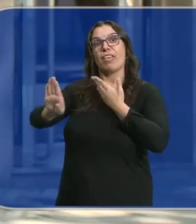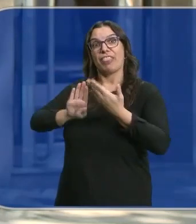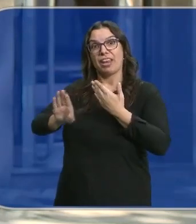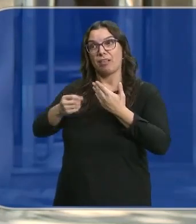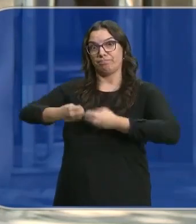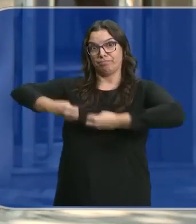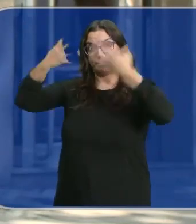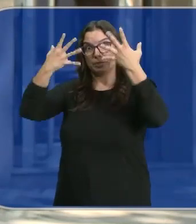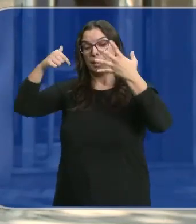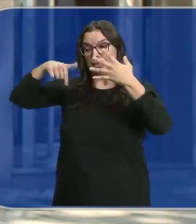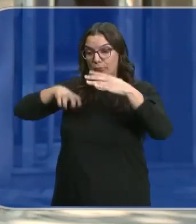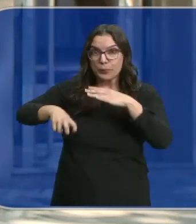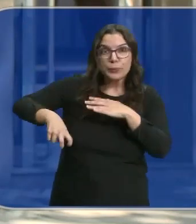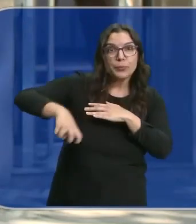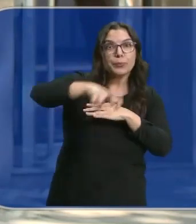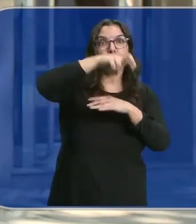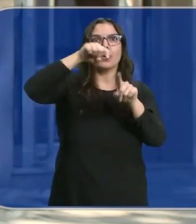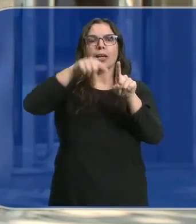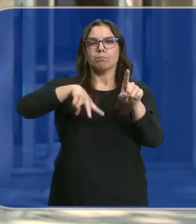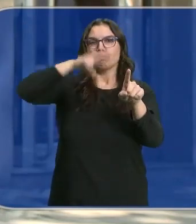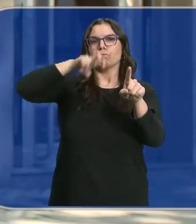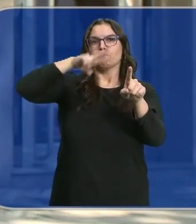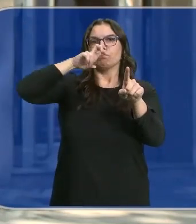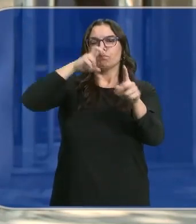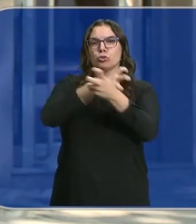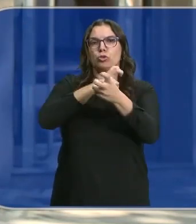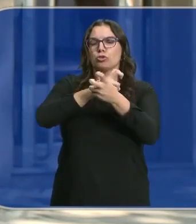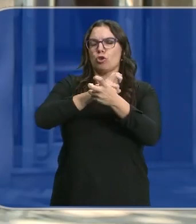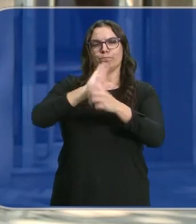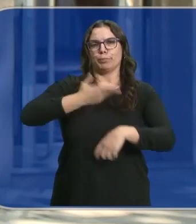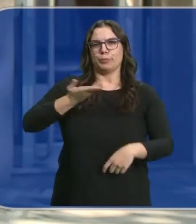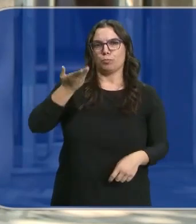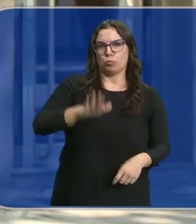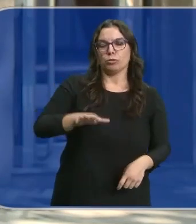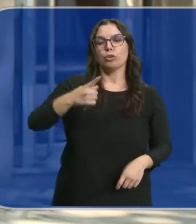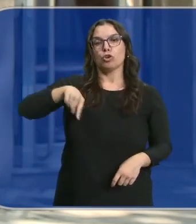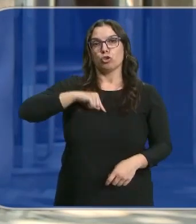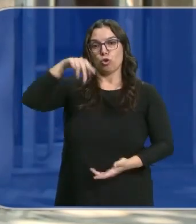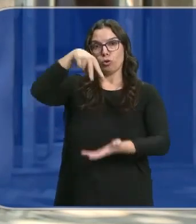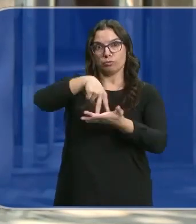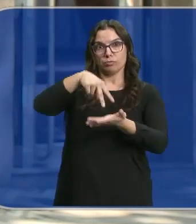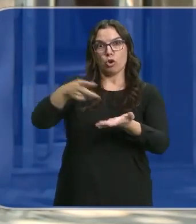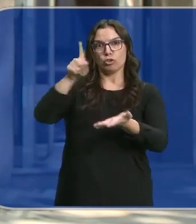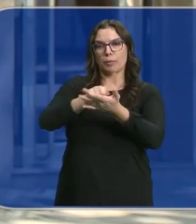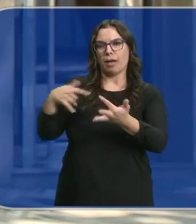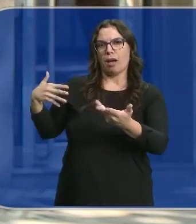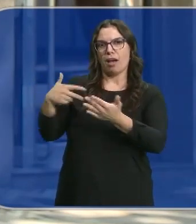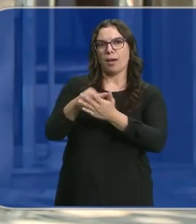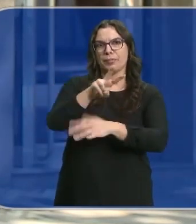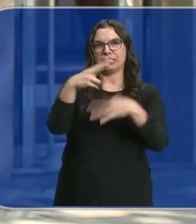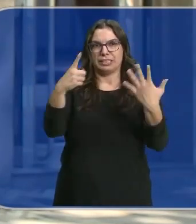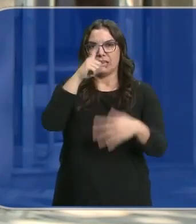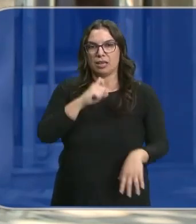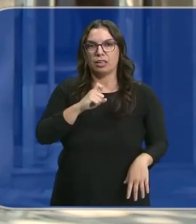al acceder por la parte inferior es cuando inhalan esos gases que acabaron con su vida. Hemos regresado a este punto, 27 años